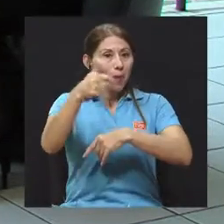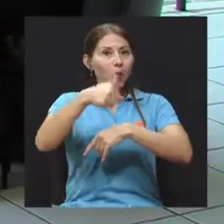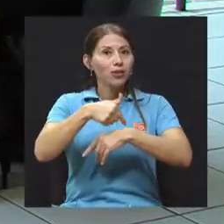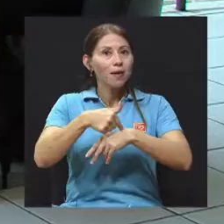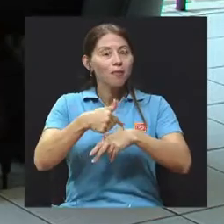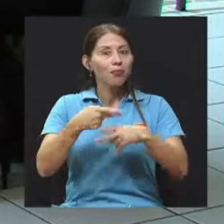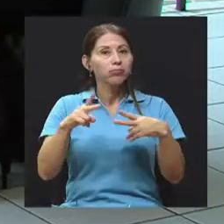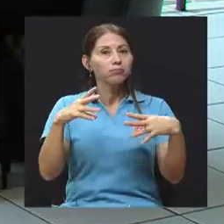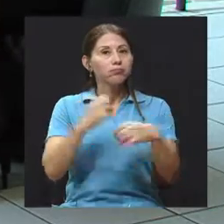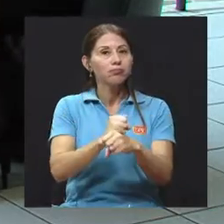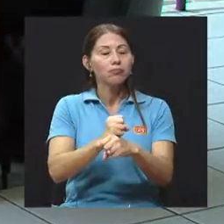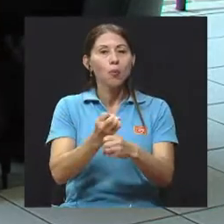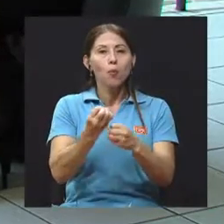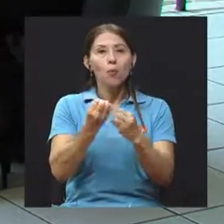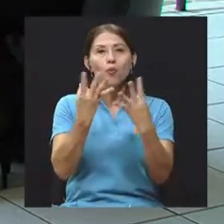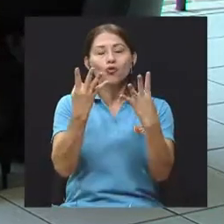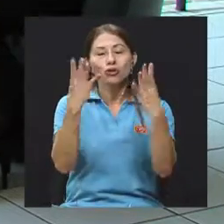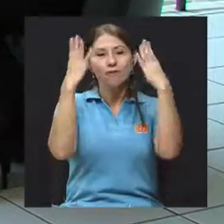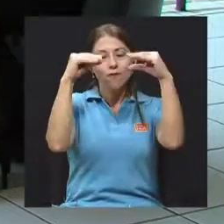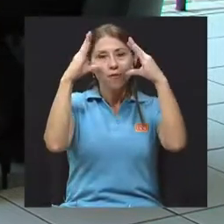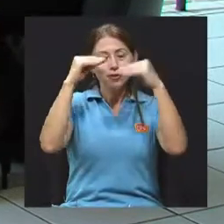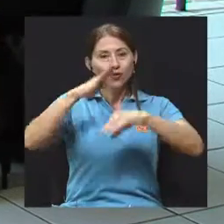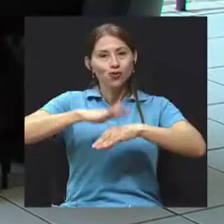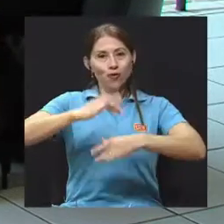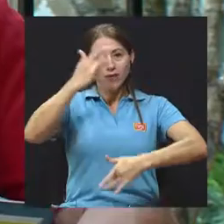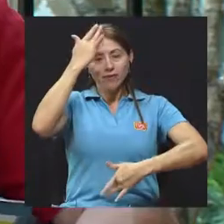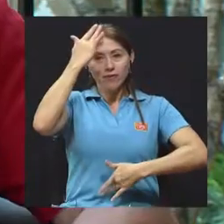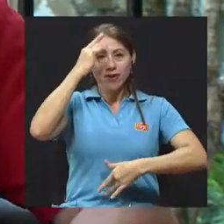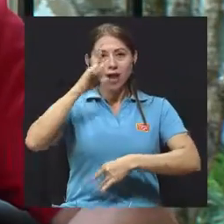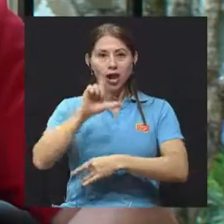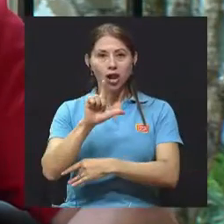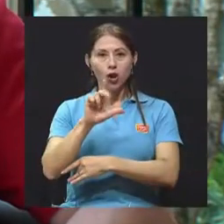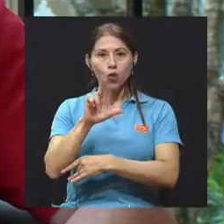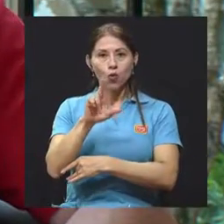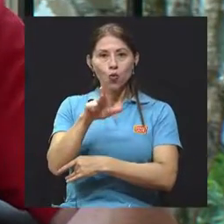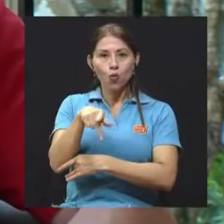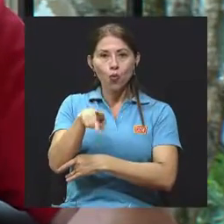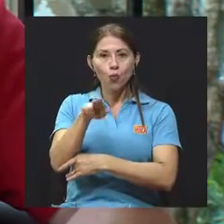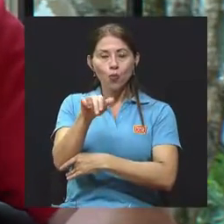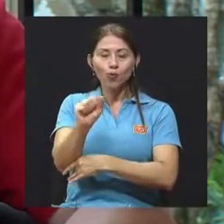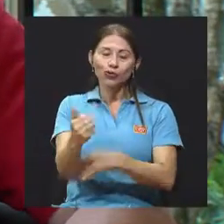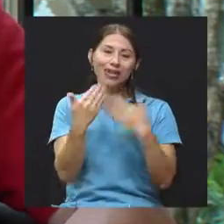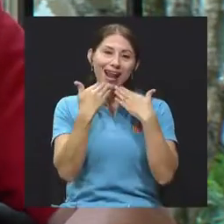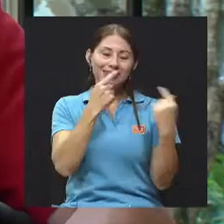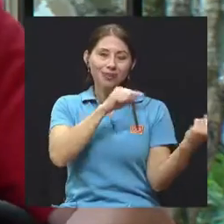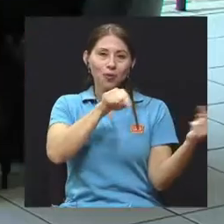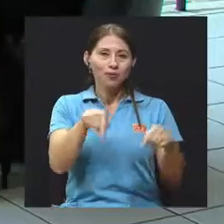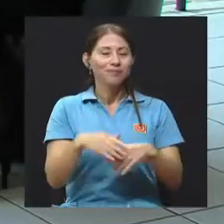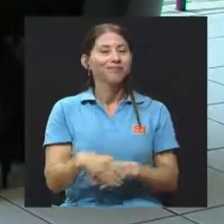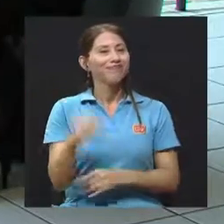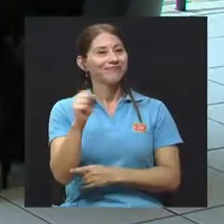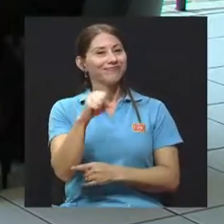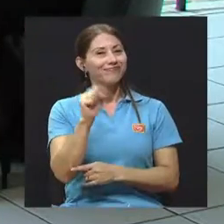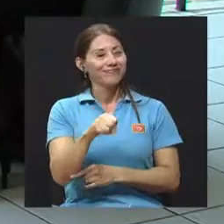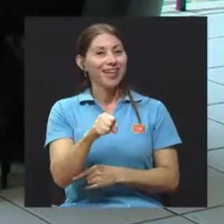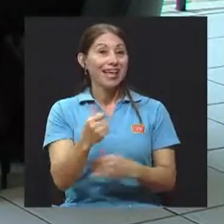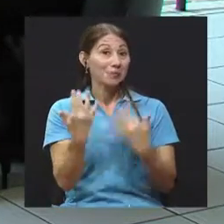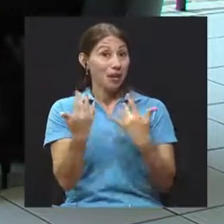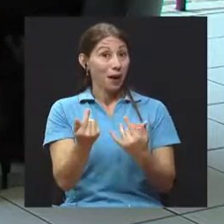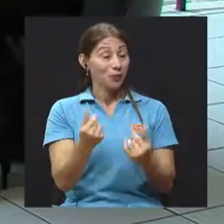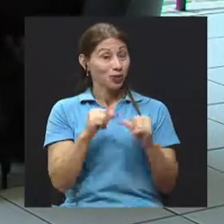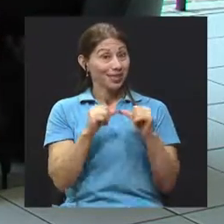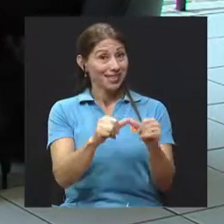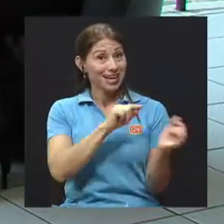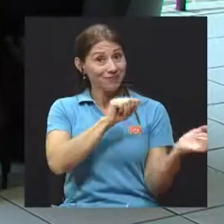tiempo hemos abarcado muchísima información acerca del lupus, de verdad, muchísimas gracias por aceptar la invitación. Muchísimas gracias. Ay, esperamos que nos siga